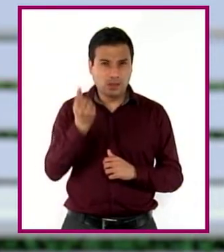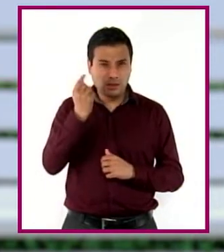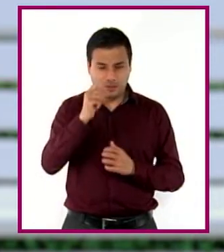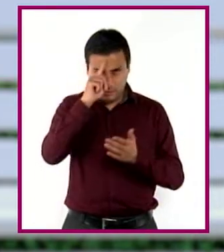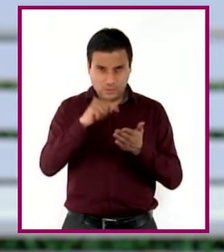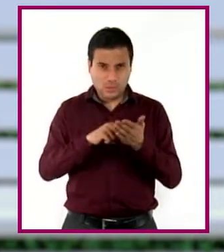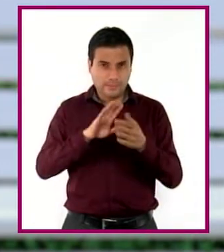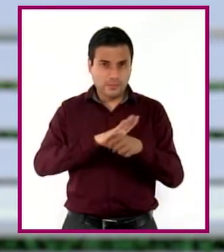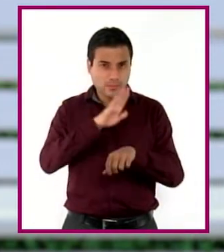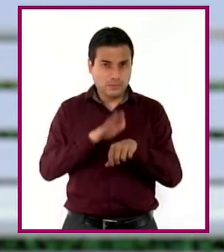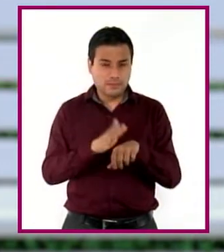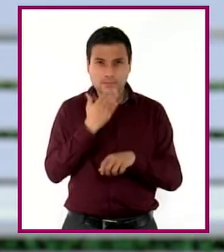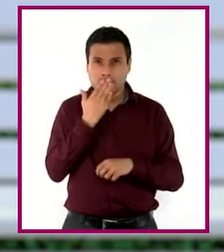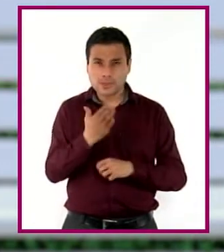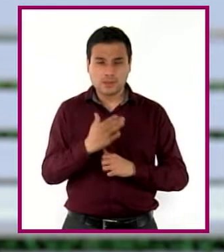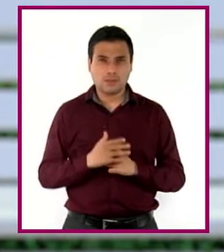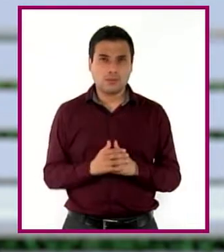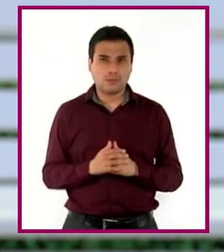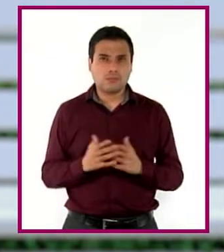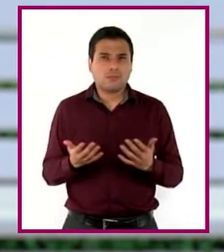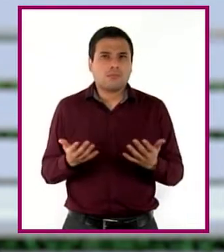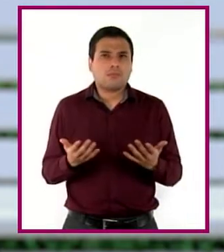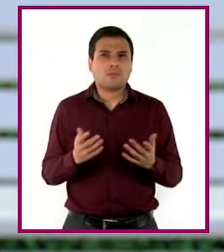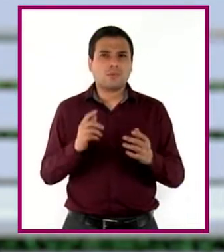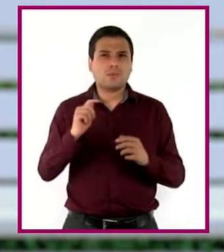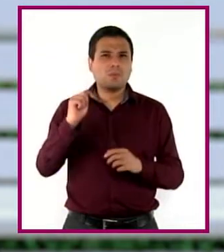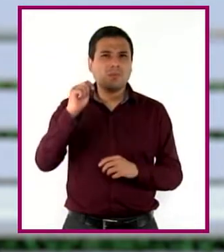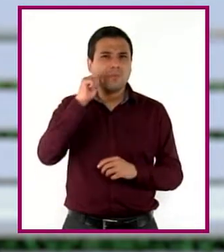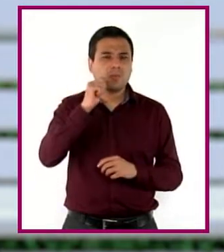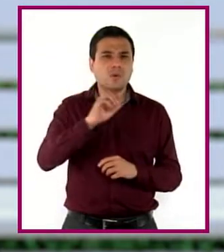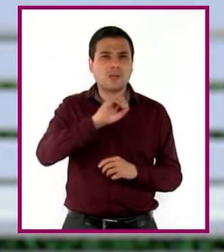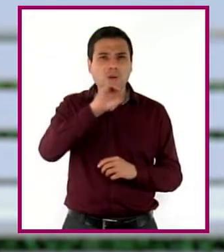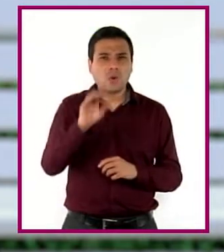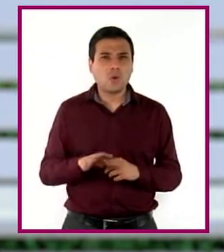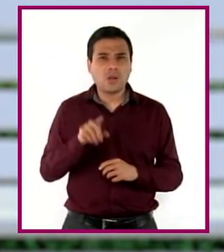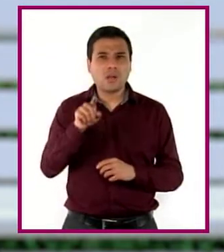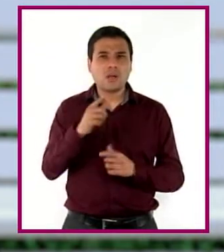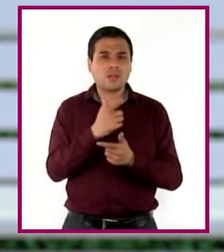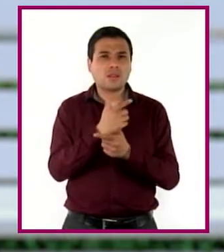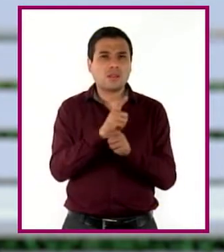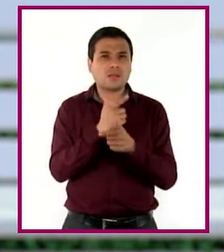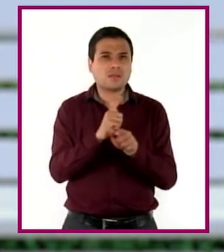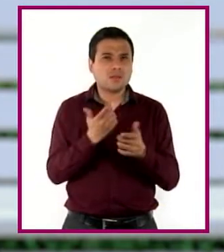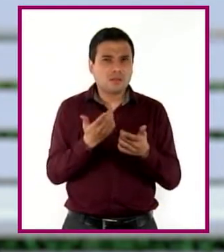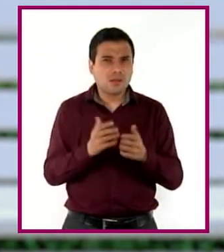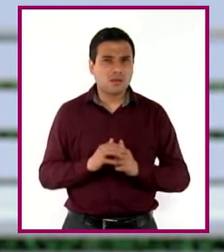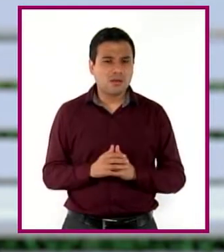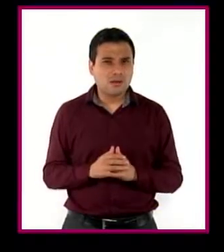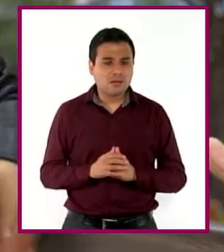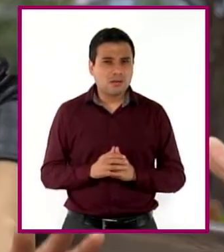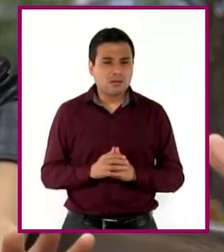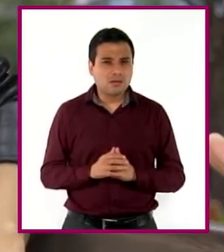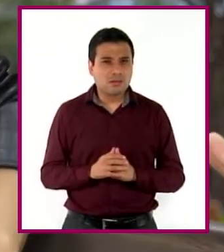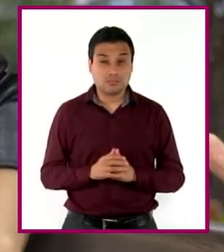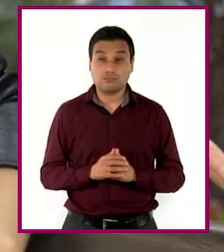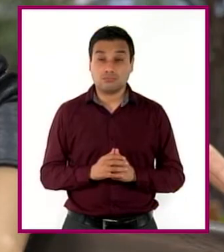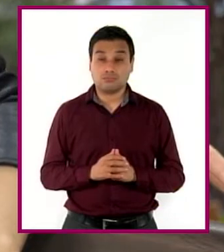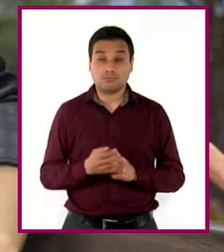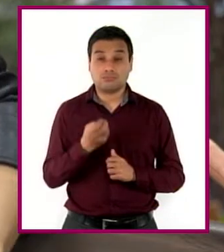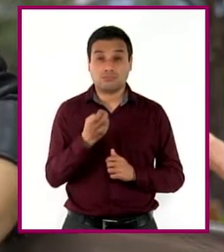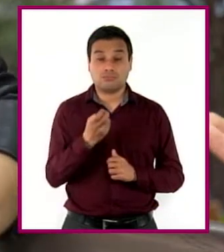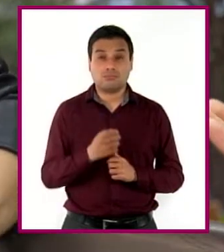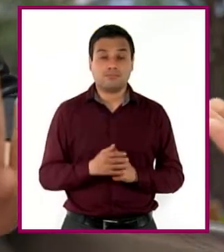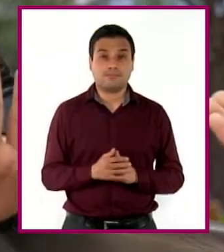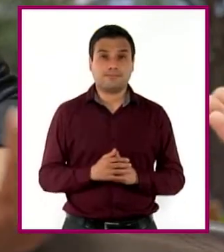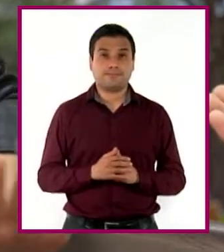calificaciones, ¿no? Y de todos modos trabaja como prestador de servicios. Como taxista. ¿Me equivoco? Para nada. Así